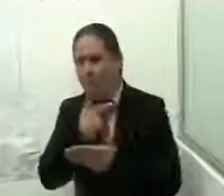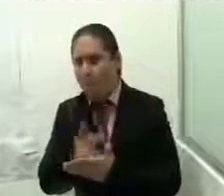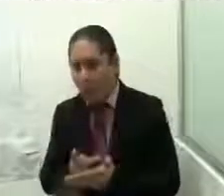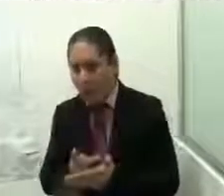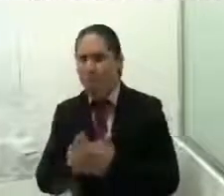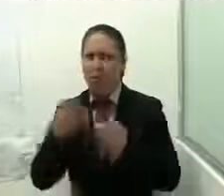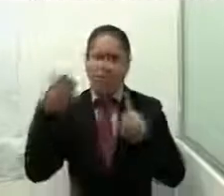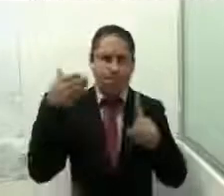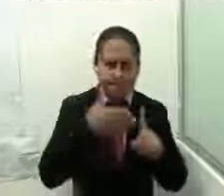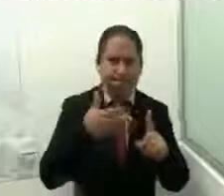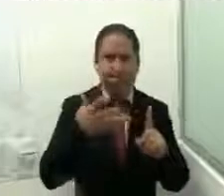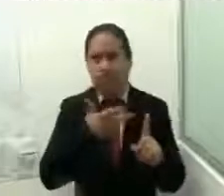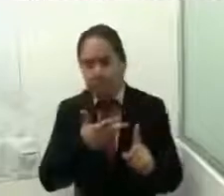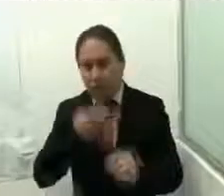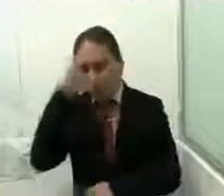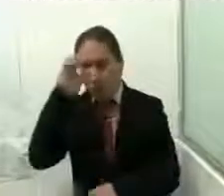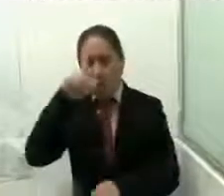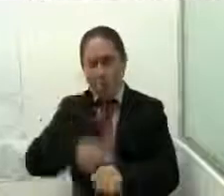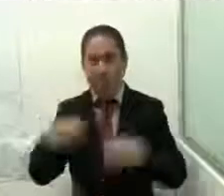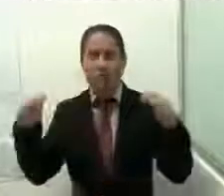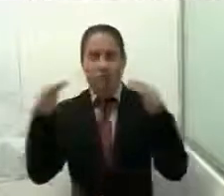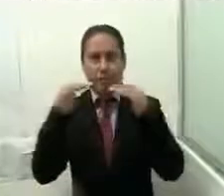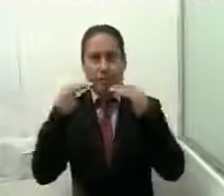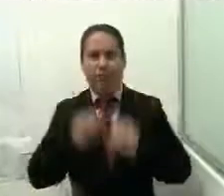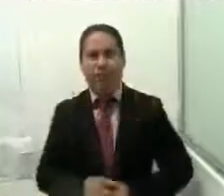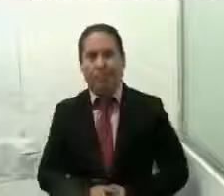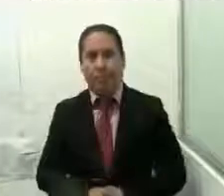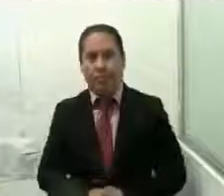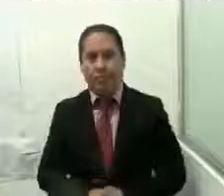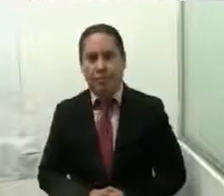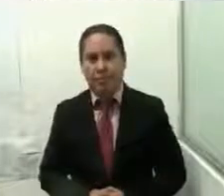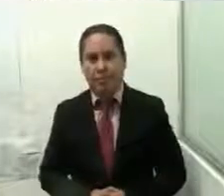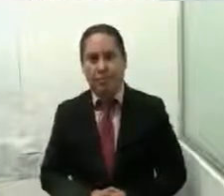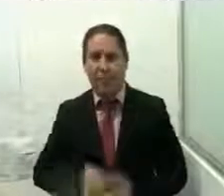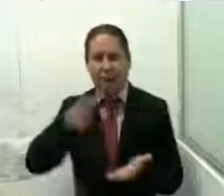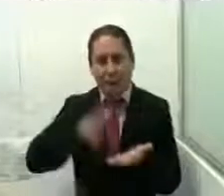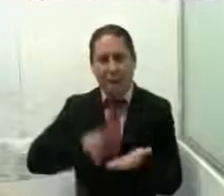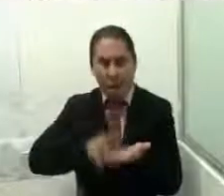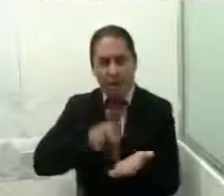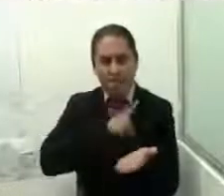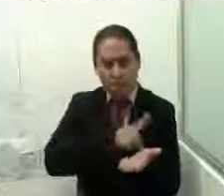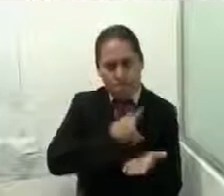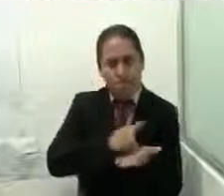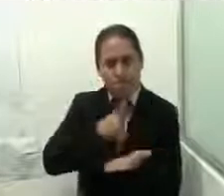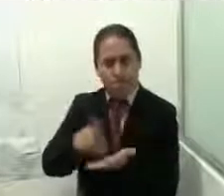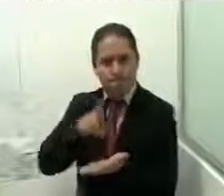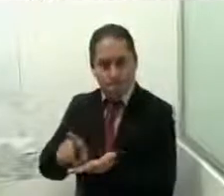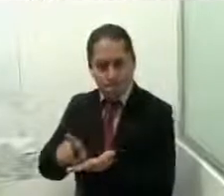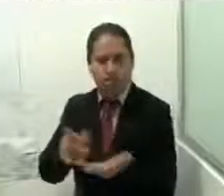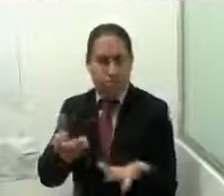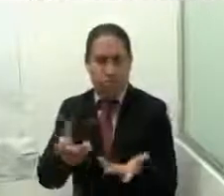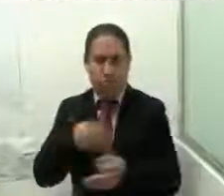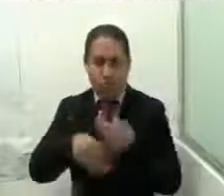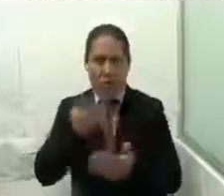de género que promuevan la cultura de la igualdad. Para hacer valer este derecho de igualdad, se desarrollaron los siguientes